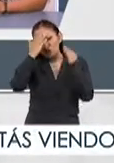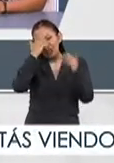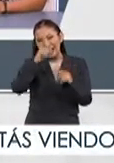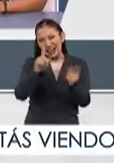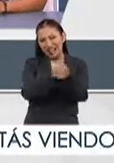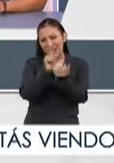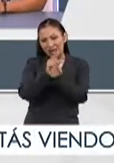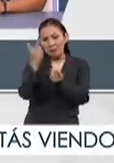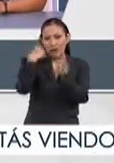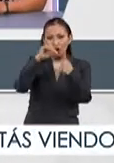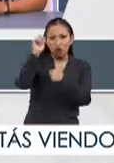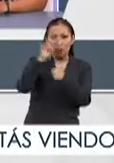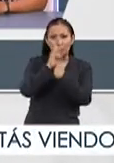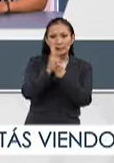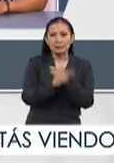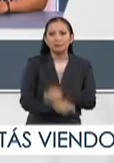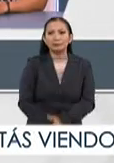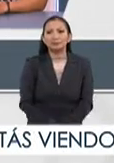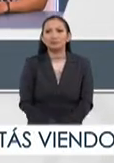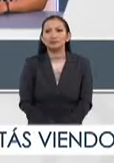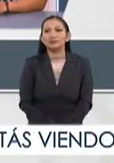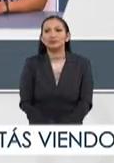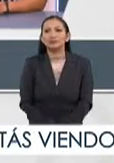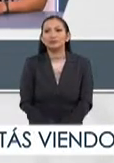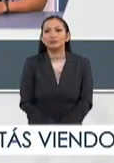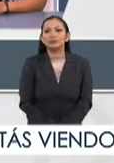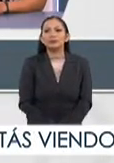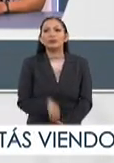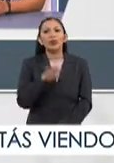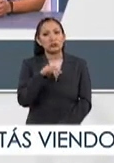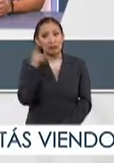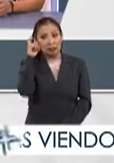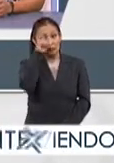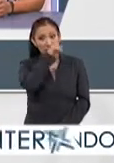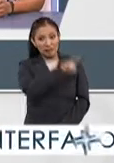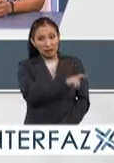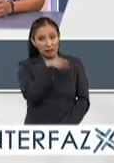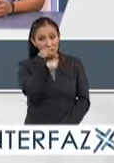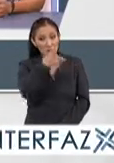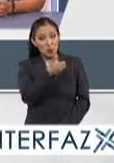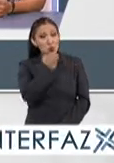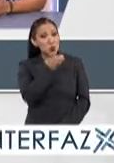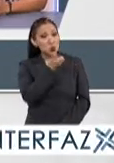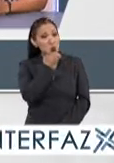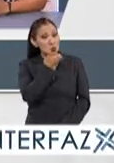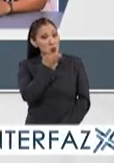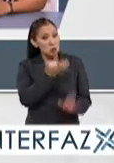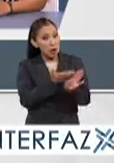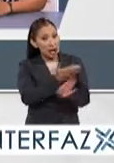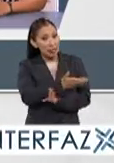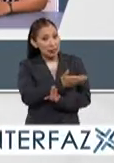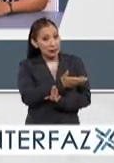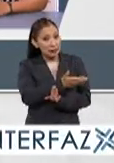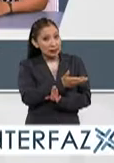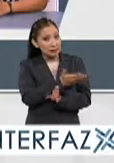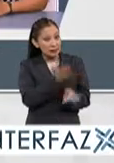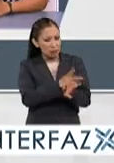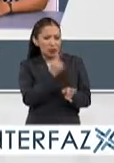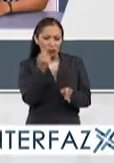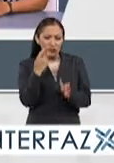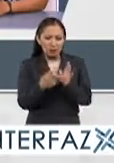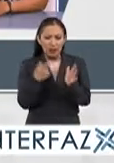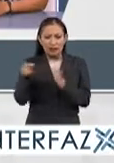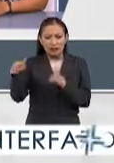a las personas que vienen de otros países. Claro. Oye, ¿y fue difícil para ti adaptarte en un inicio? Porque luego